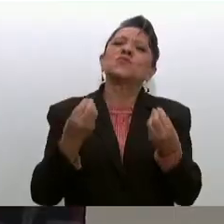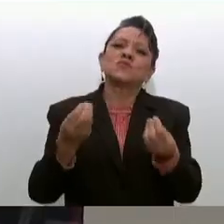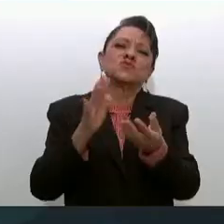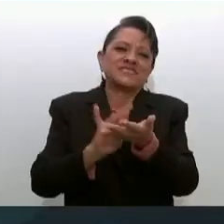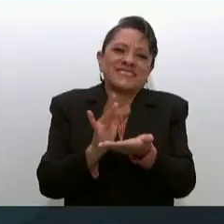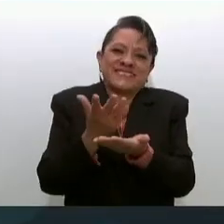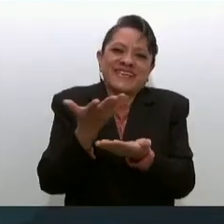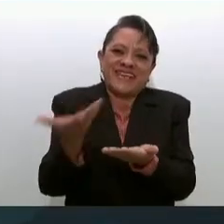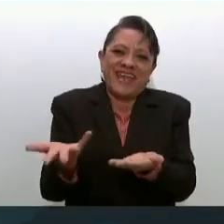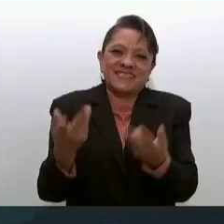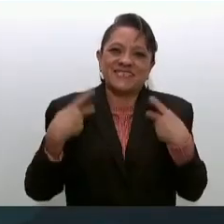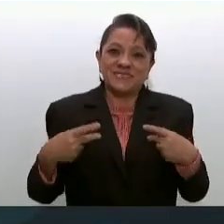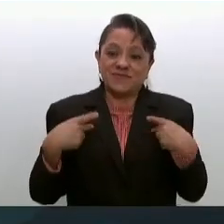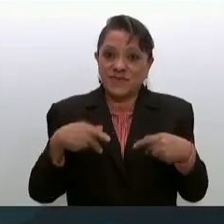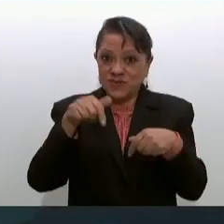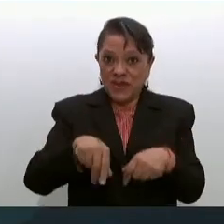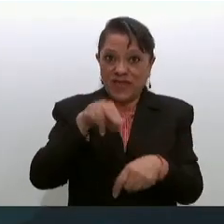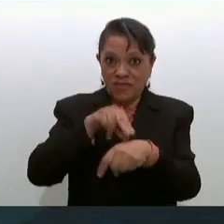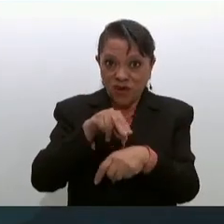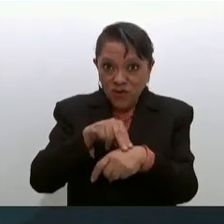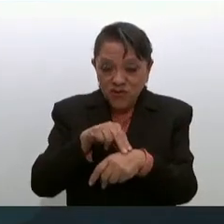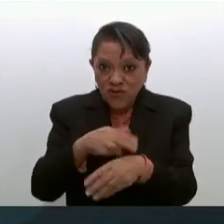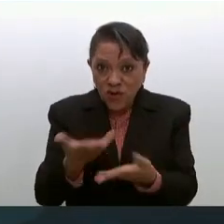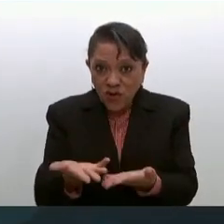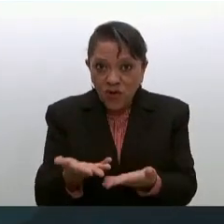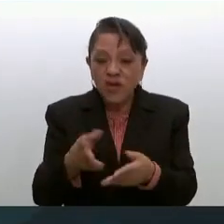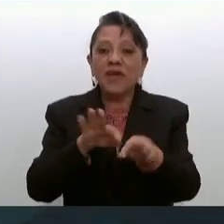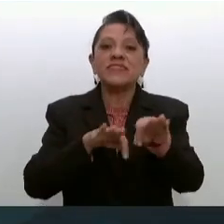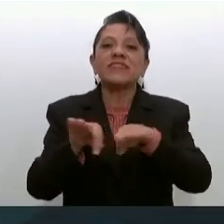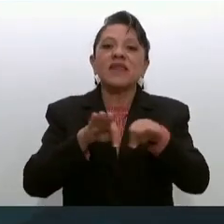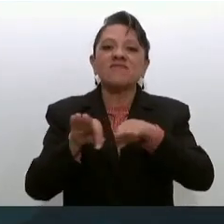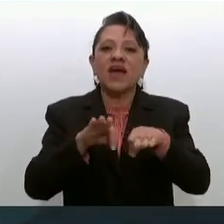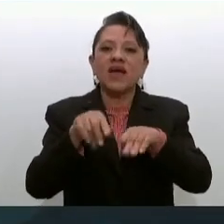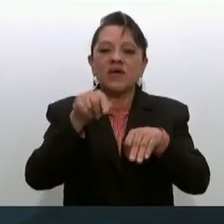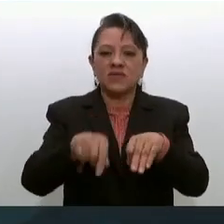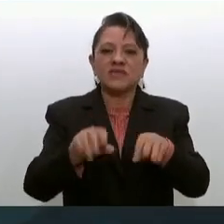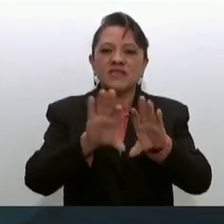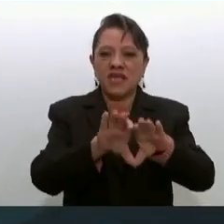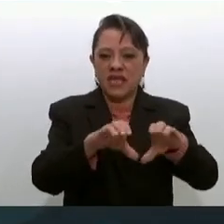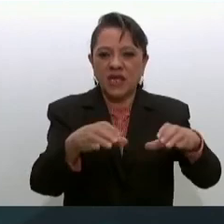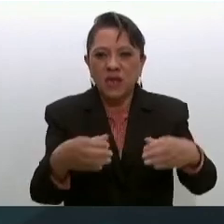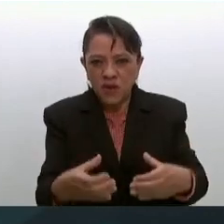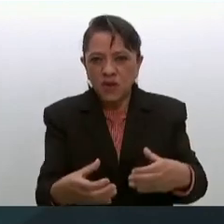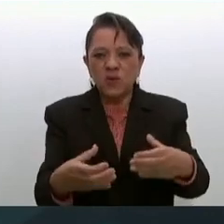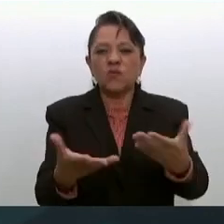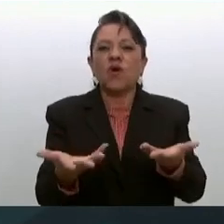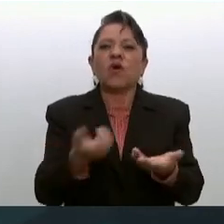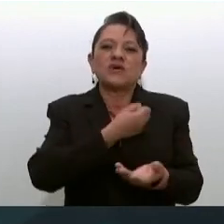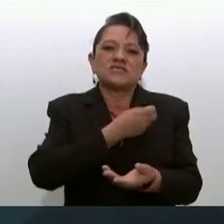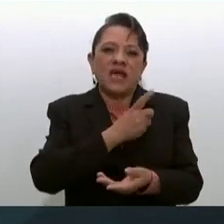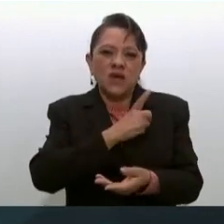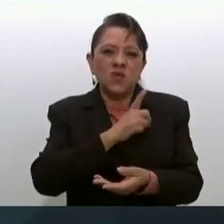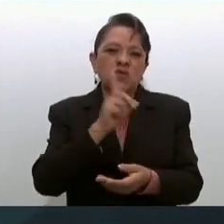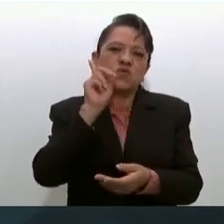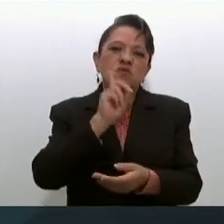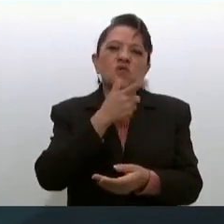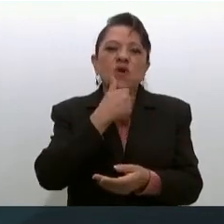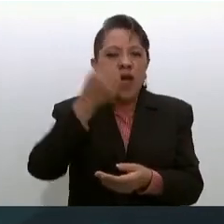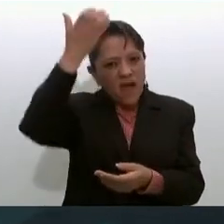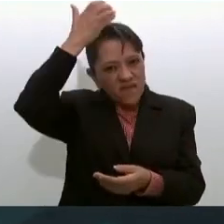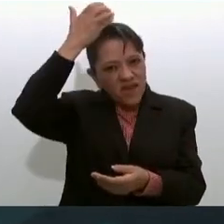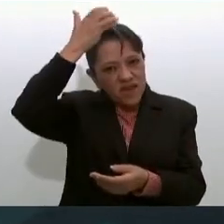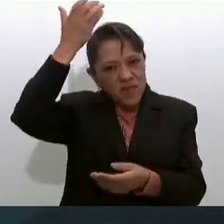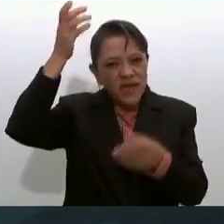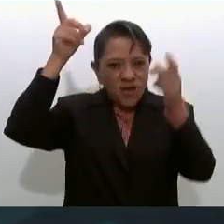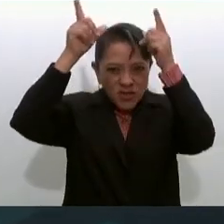médico a los trabajadores del sector salud las enfermeras los enfermeros todos